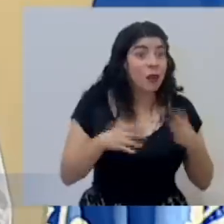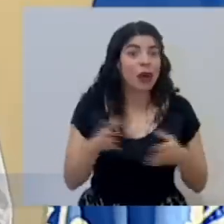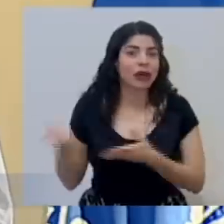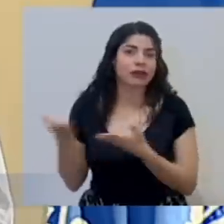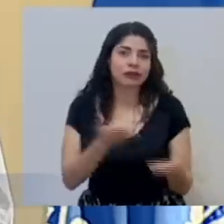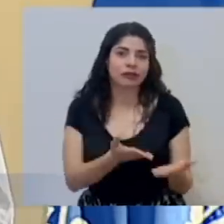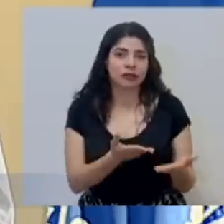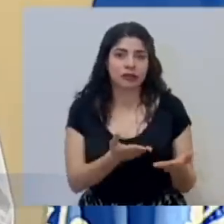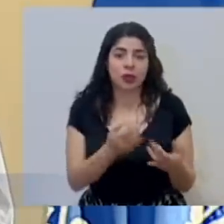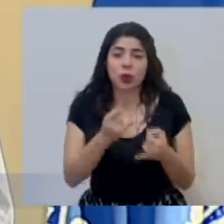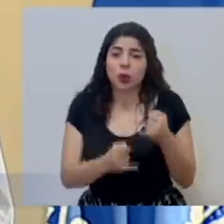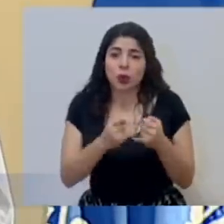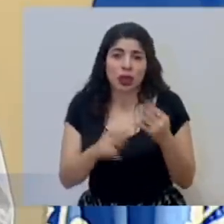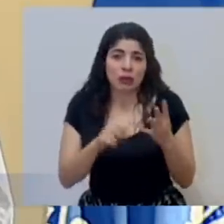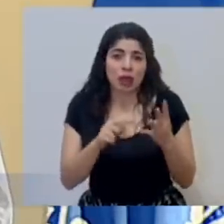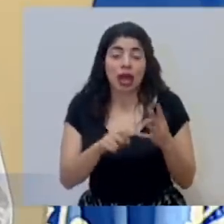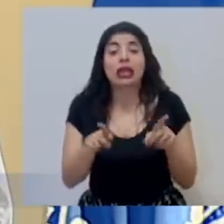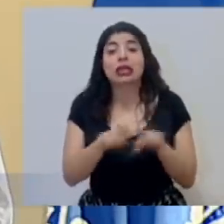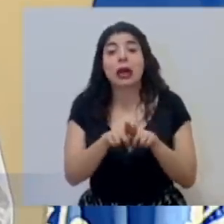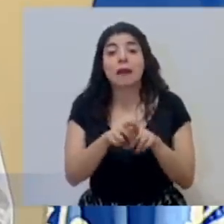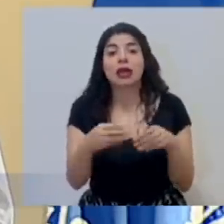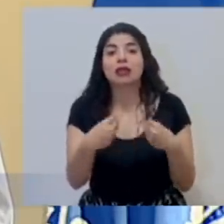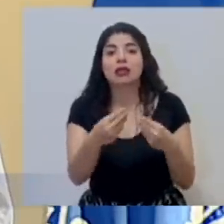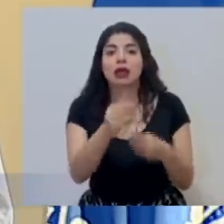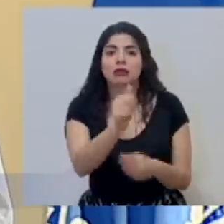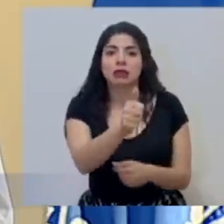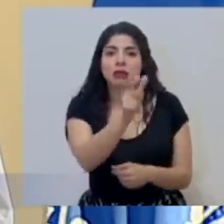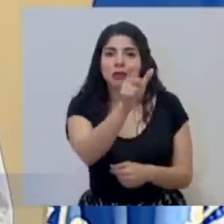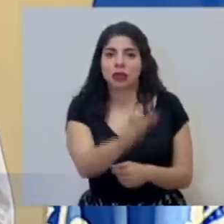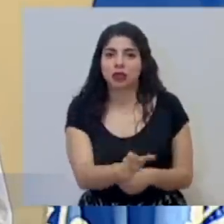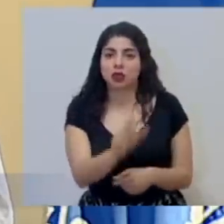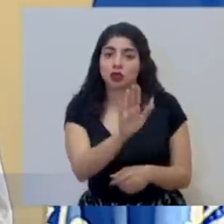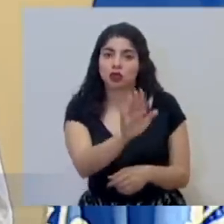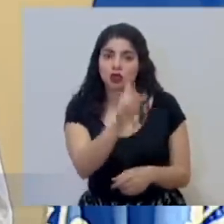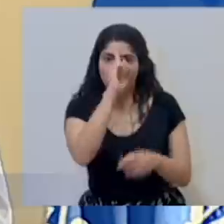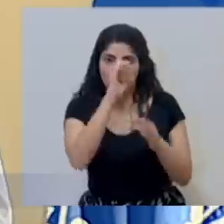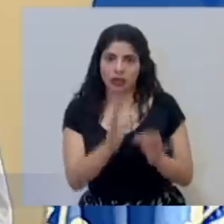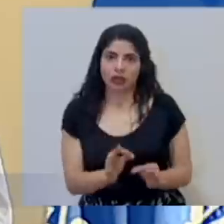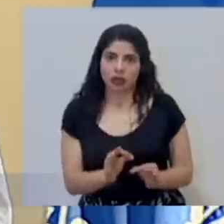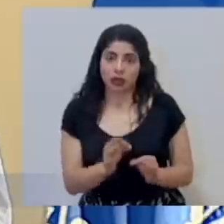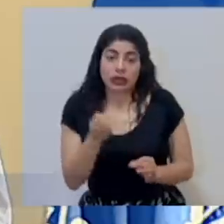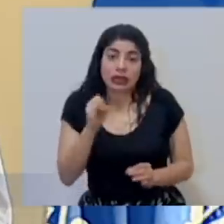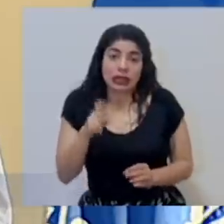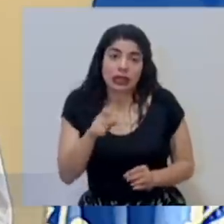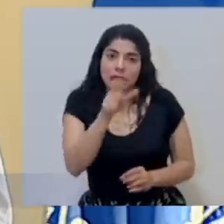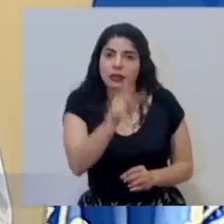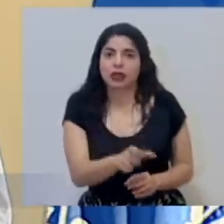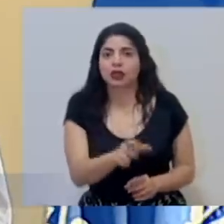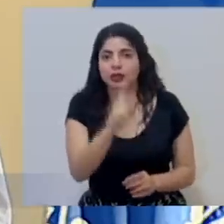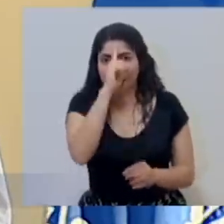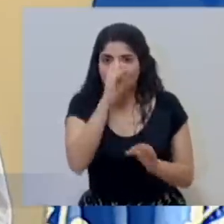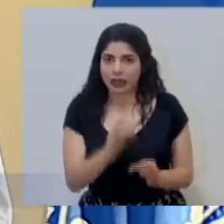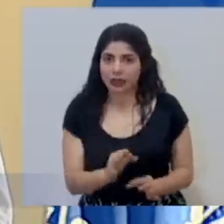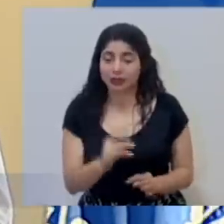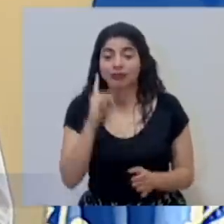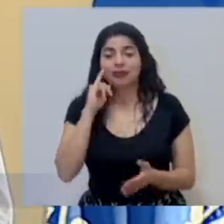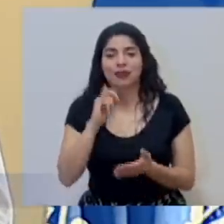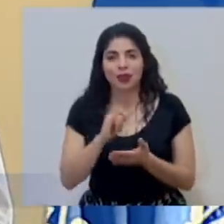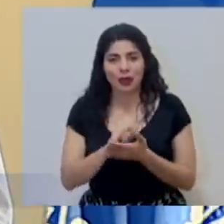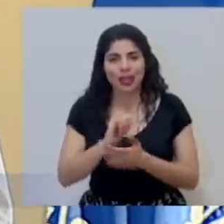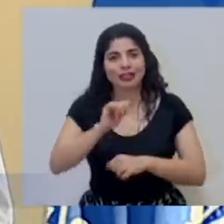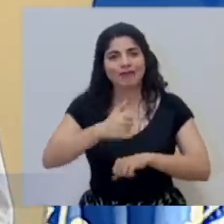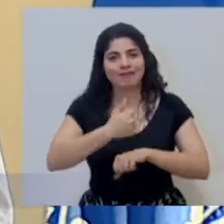dejar que el paciente tenga la posibilidad de decidir en caso necesario. Por eso es que hemos establecido